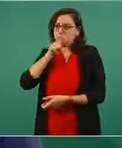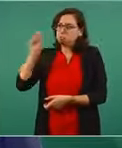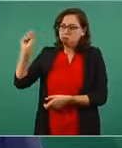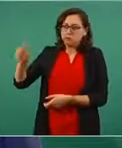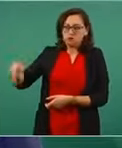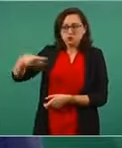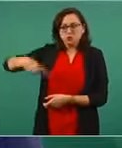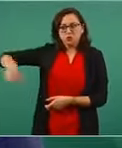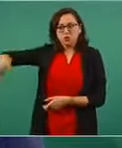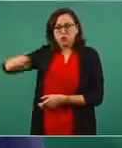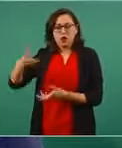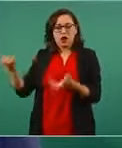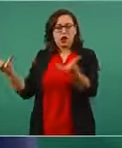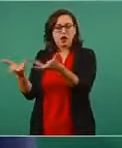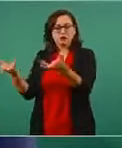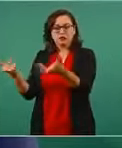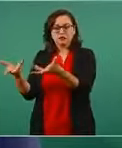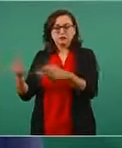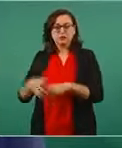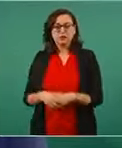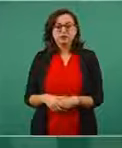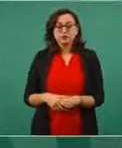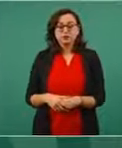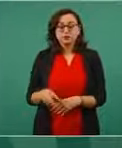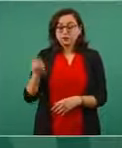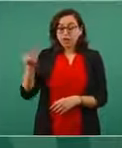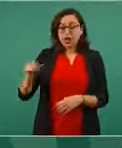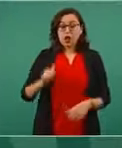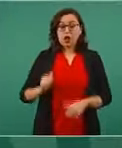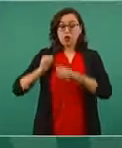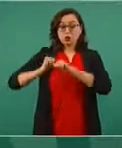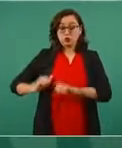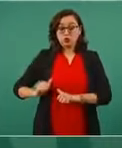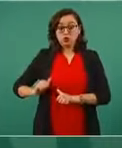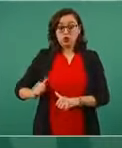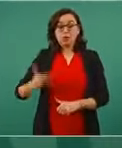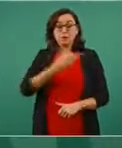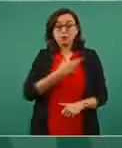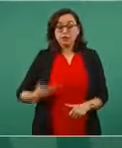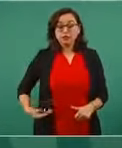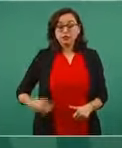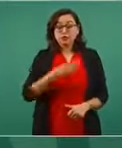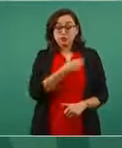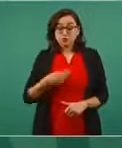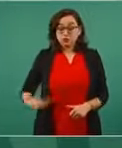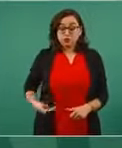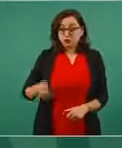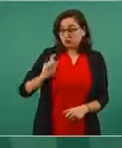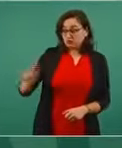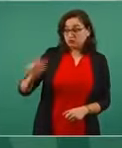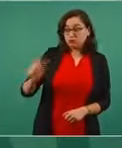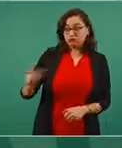Las autoridades no cobran, los presidentes municipales no cobran,